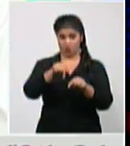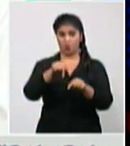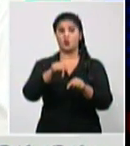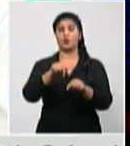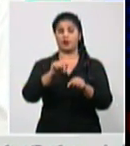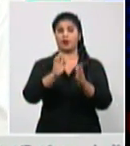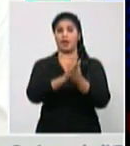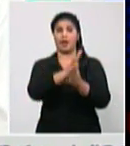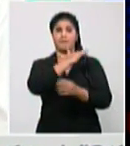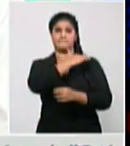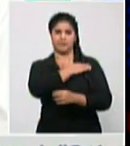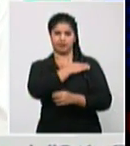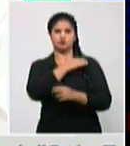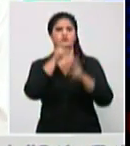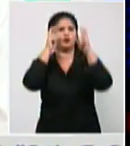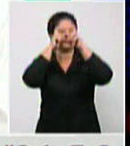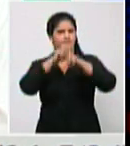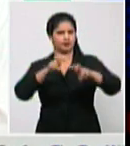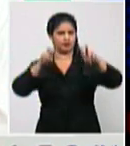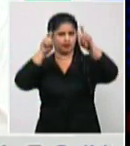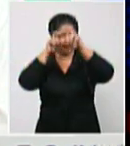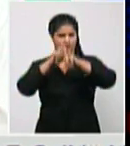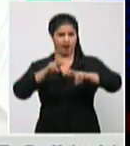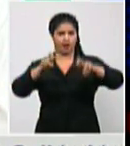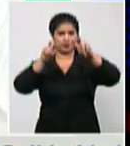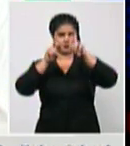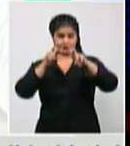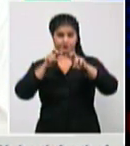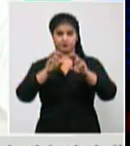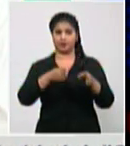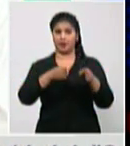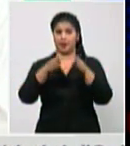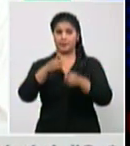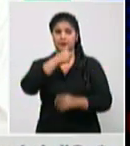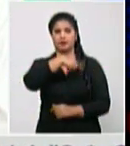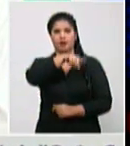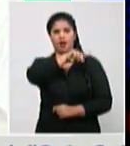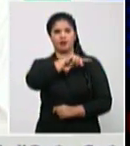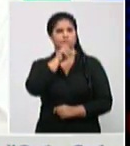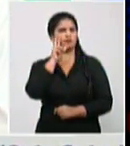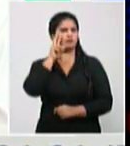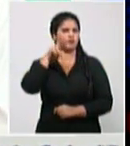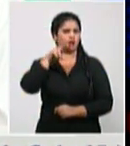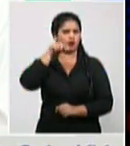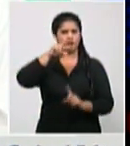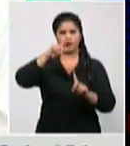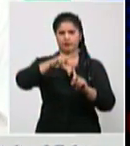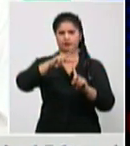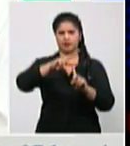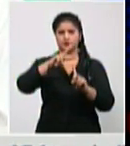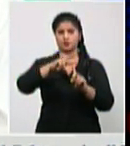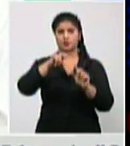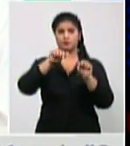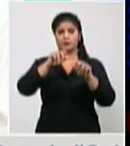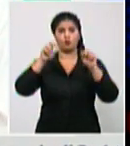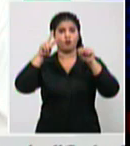fíjense ayer yo vi un programa de las pandemias que han azotado el mundo en los últimos dos siglos